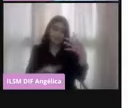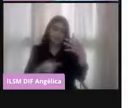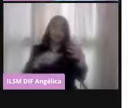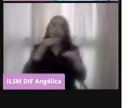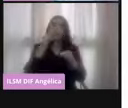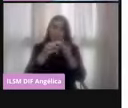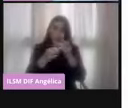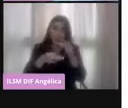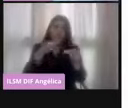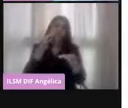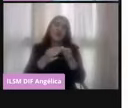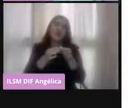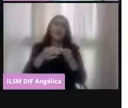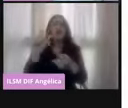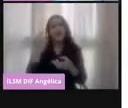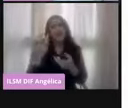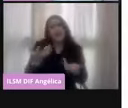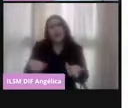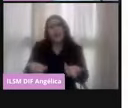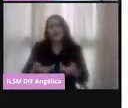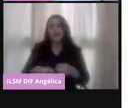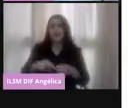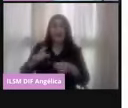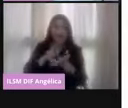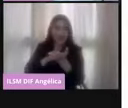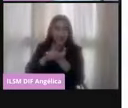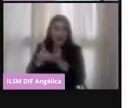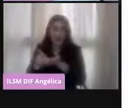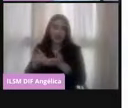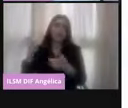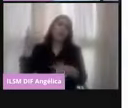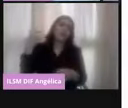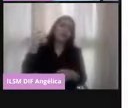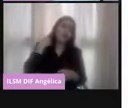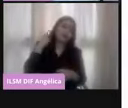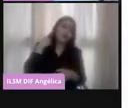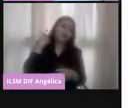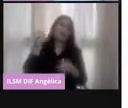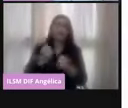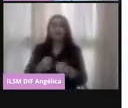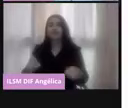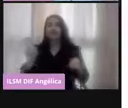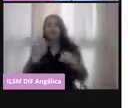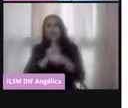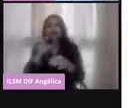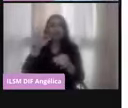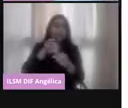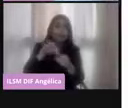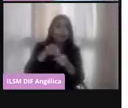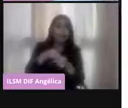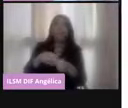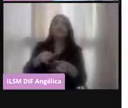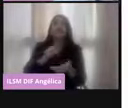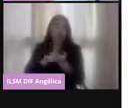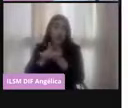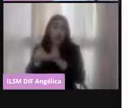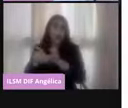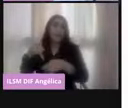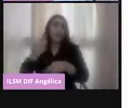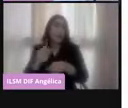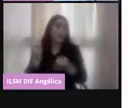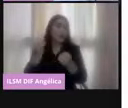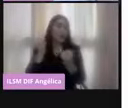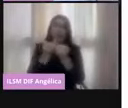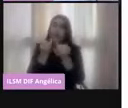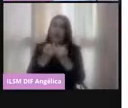ciudadanía reconoce a las personas una serie de derechos políticos, sociales, electorales, ¿no? Derechos y obligaciones también, que en consecuencia